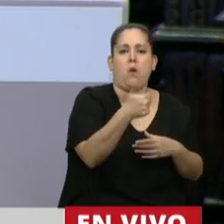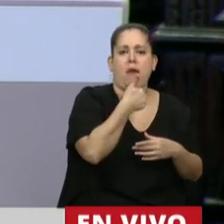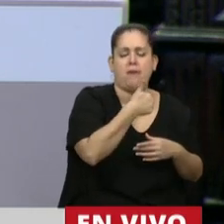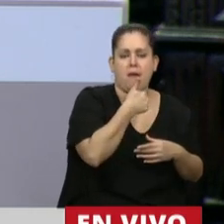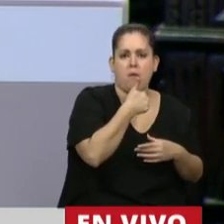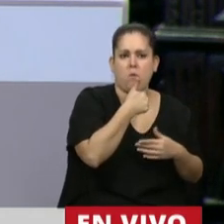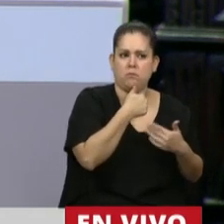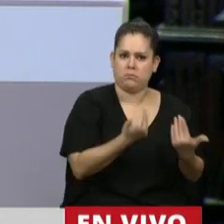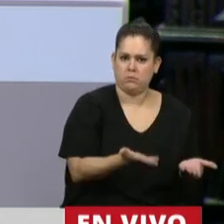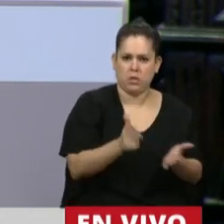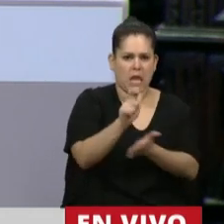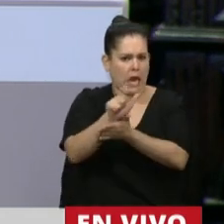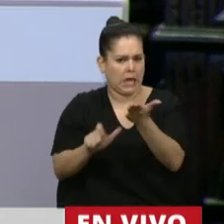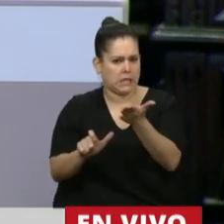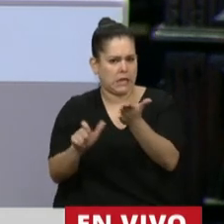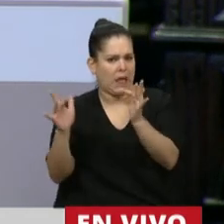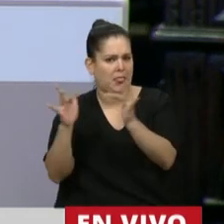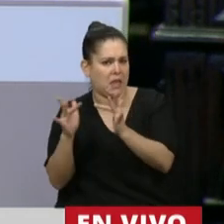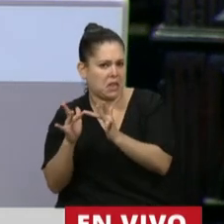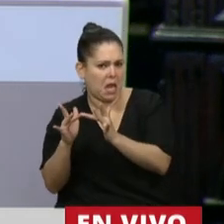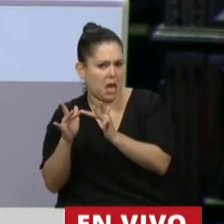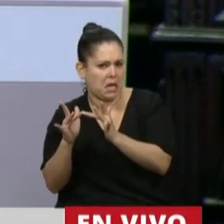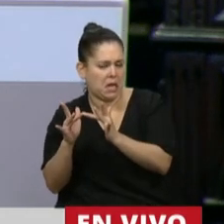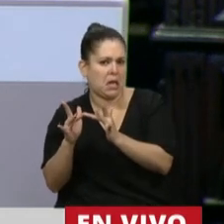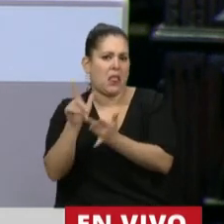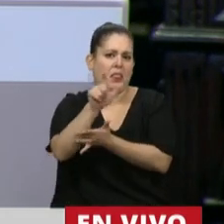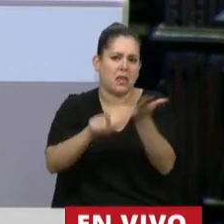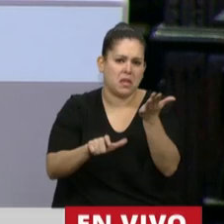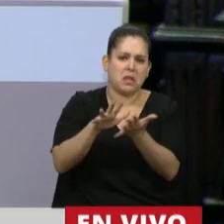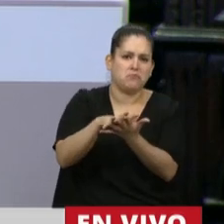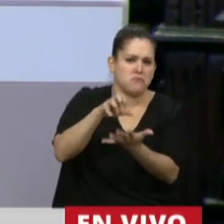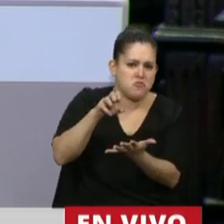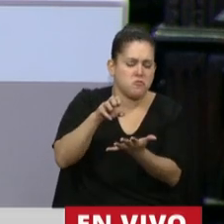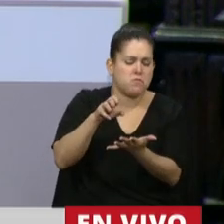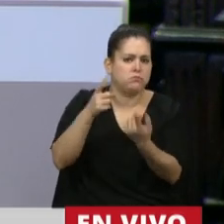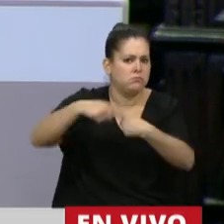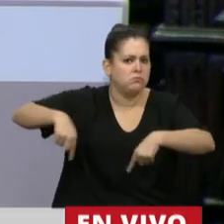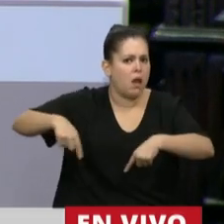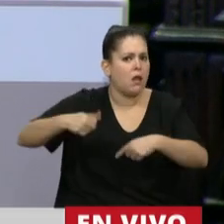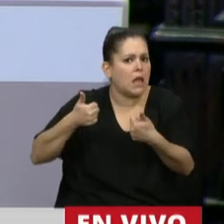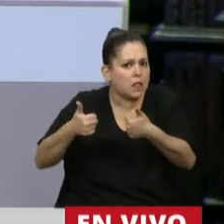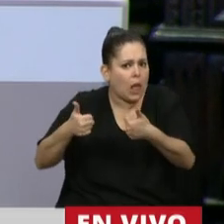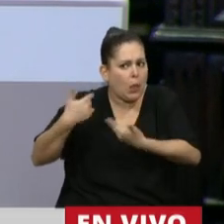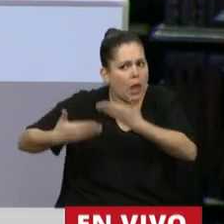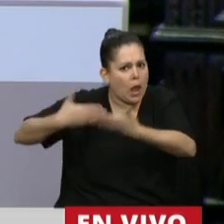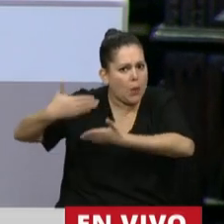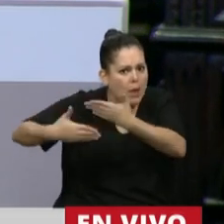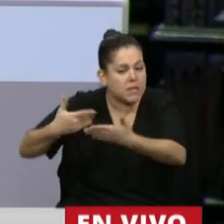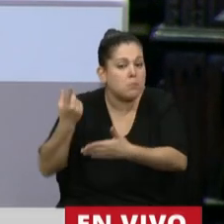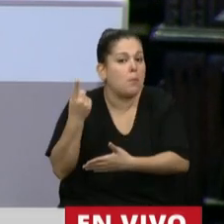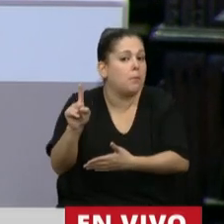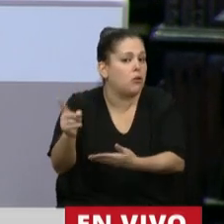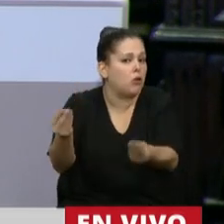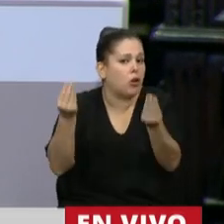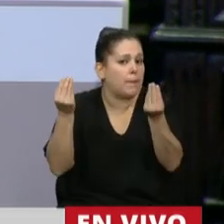hablamos de recetas digitales, hablamos de recetas electrónicas y está muy bien que avancemos en eso, pero sucede